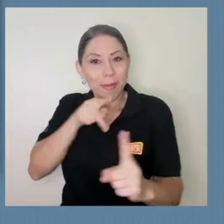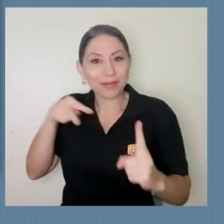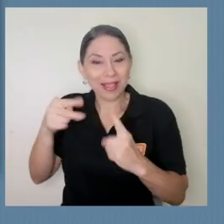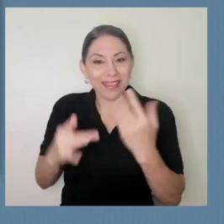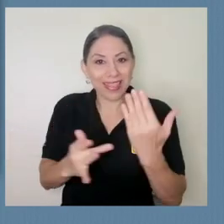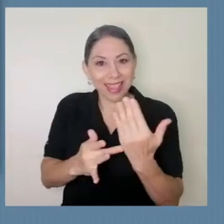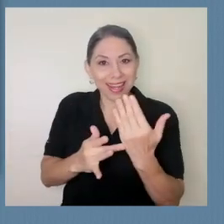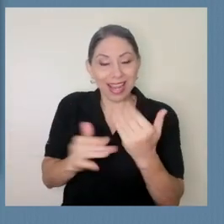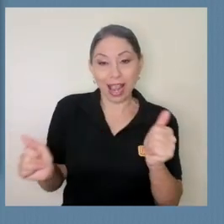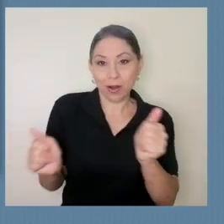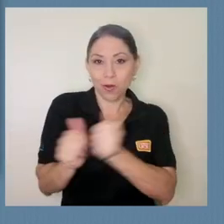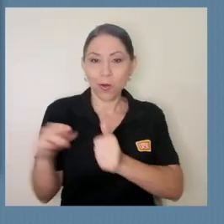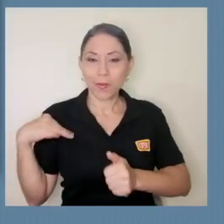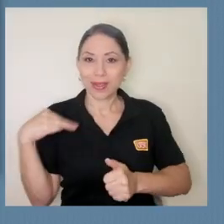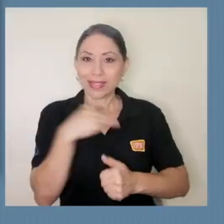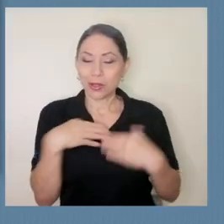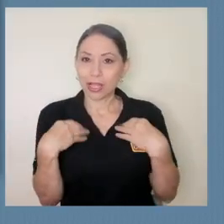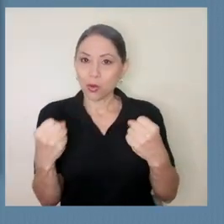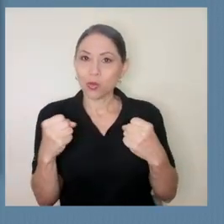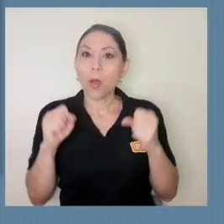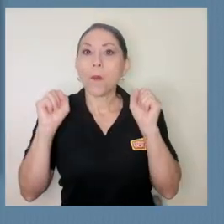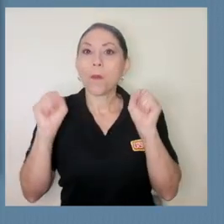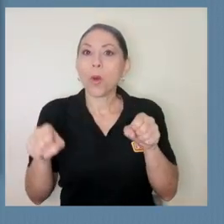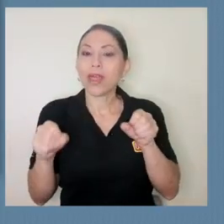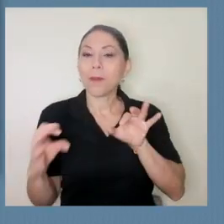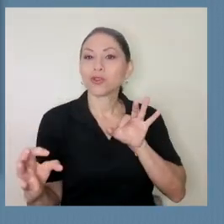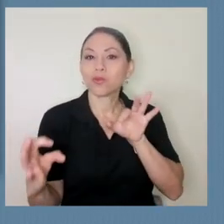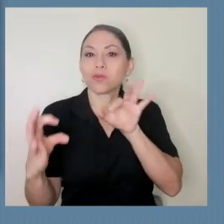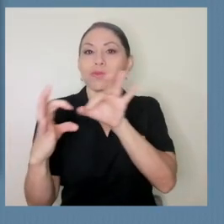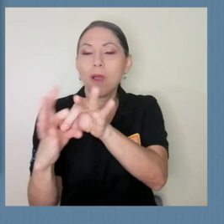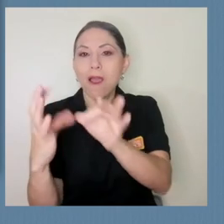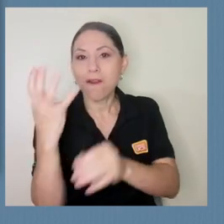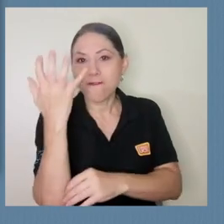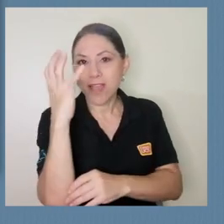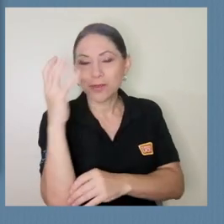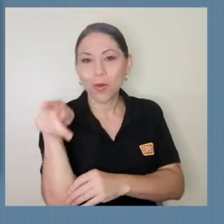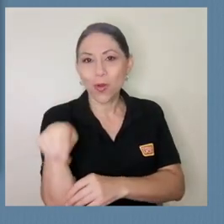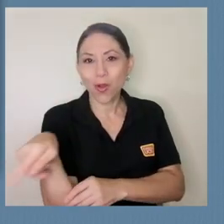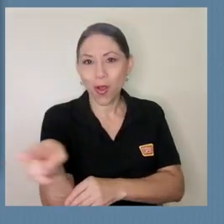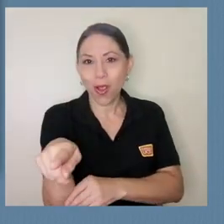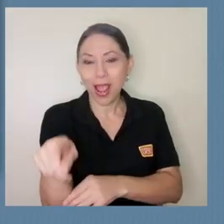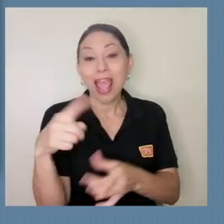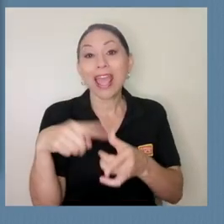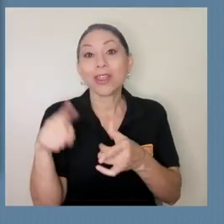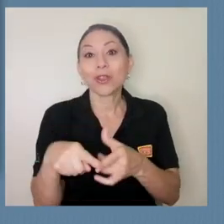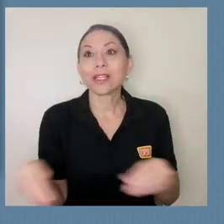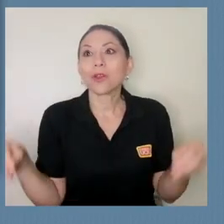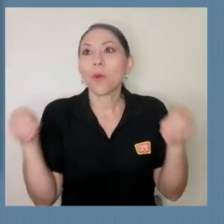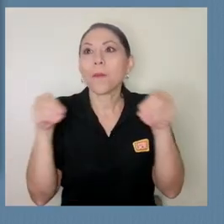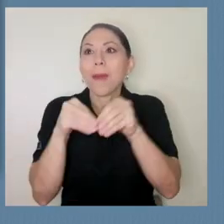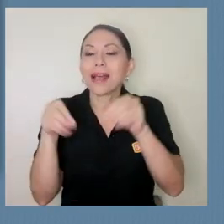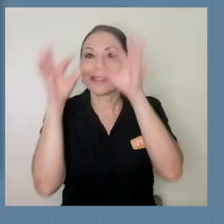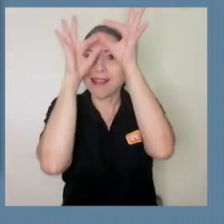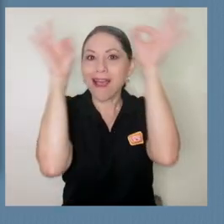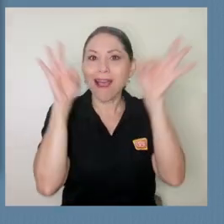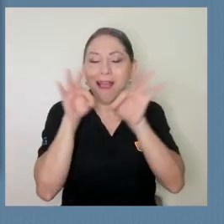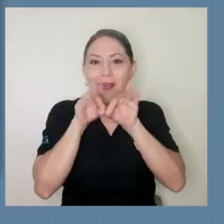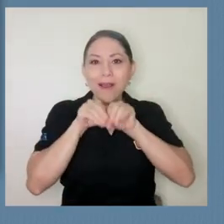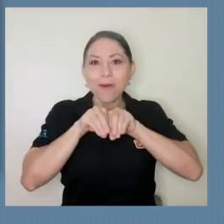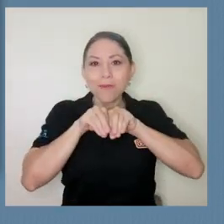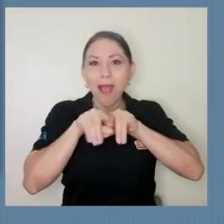junto con el Ministerio de Salud pudiéramos hacer la alianza con Facebook lo cual lo que hace es elevarnos en exposición y obviamente